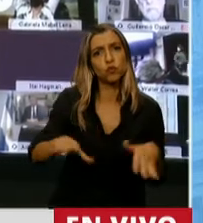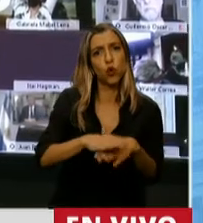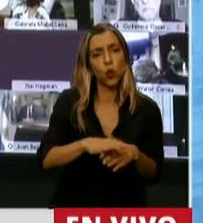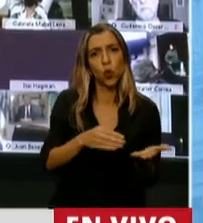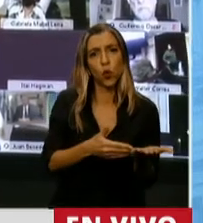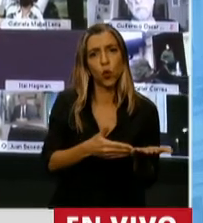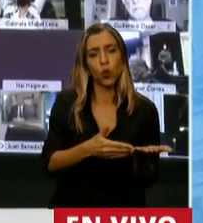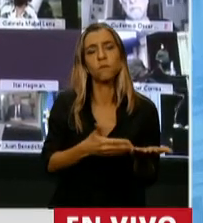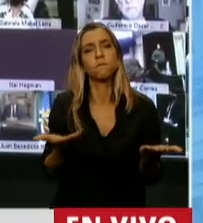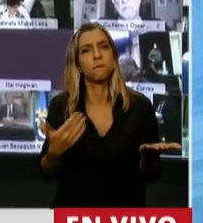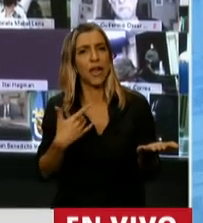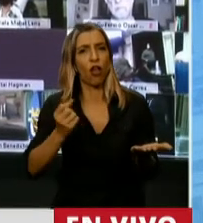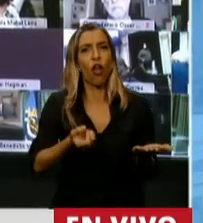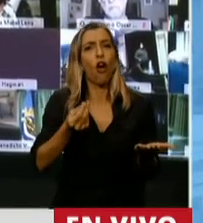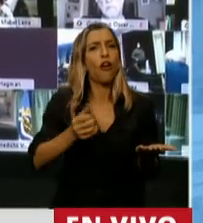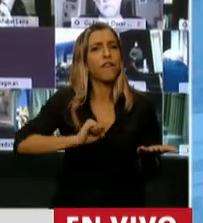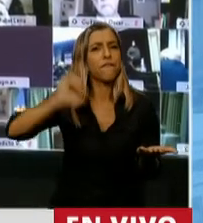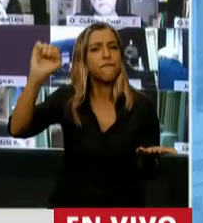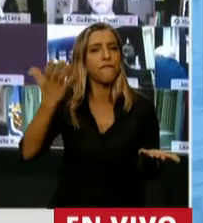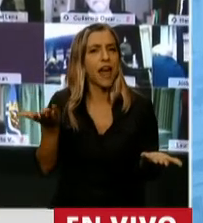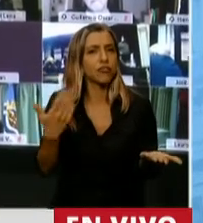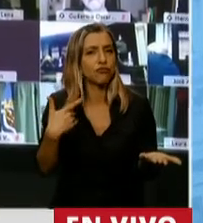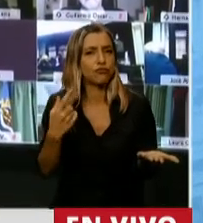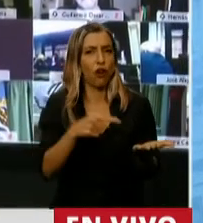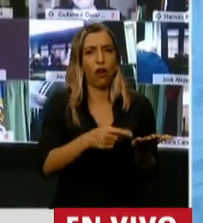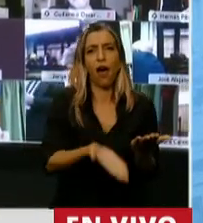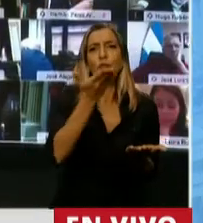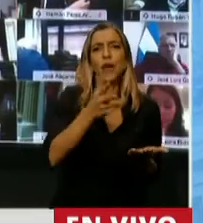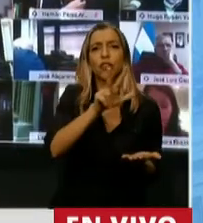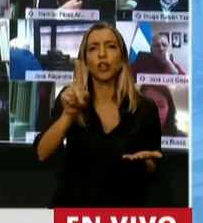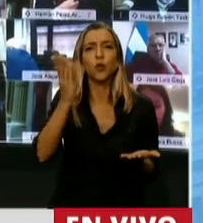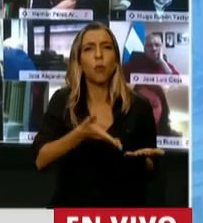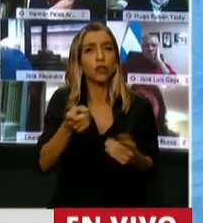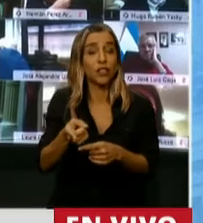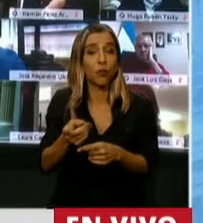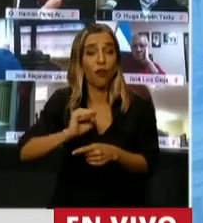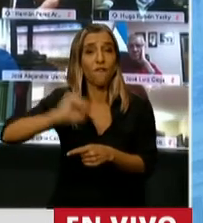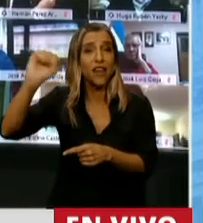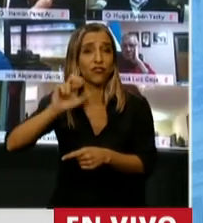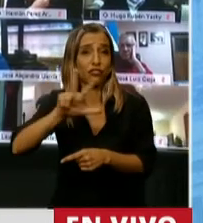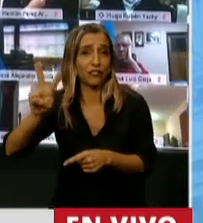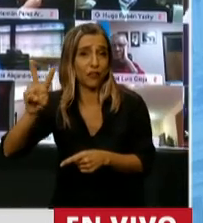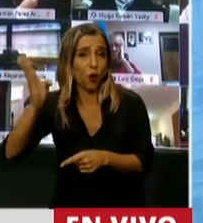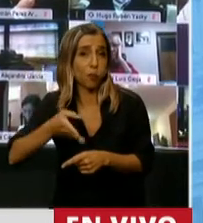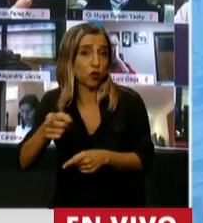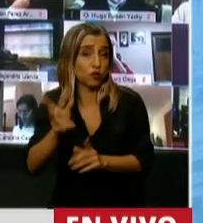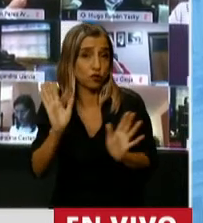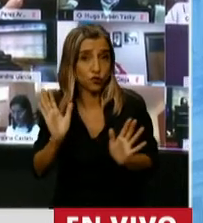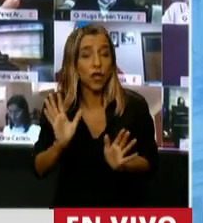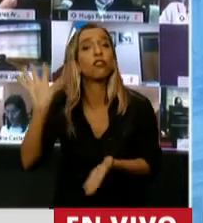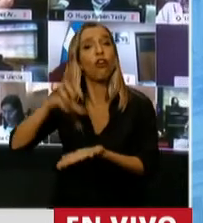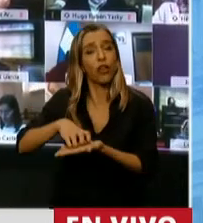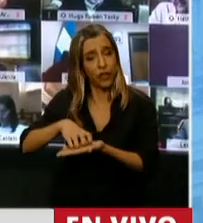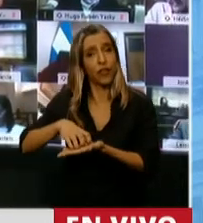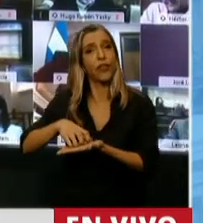Comparado con una inflación promedio que se presenta bajo el mismo presupuesto del 32%, la oficina de presupuesto del